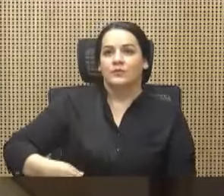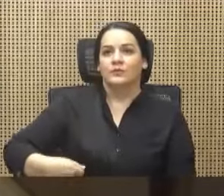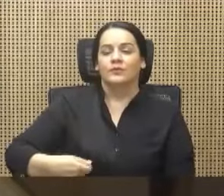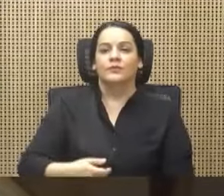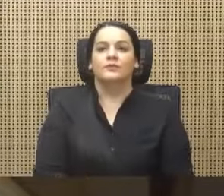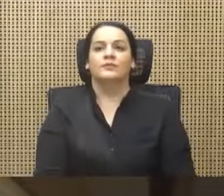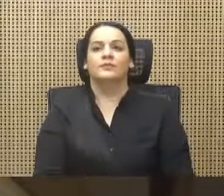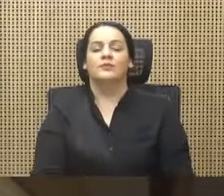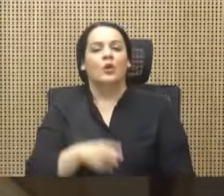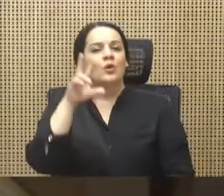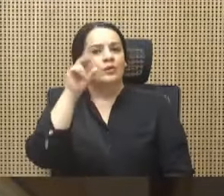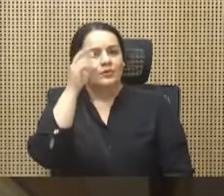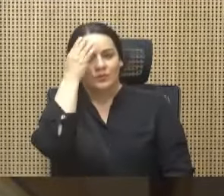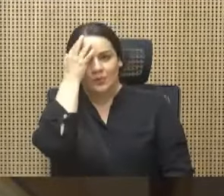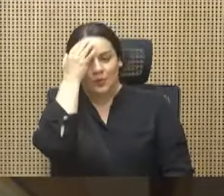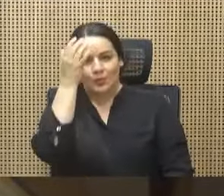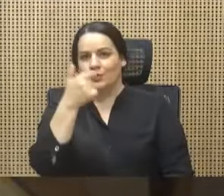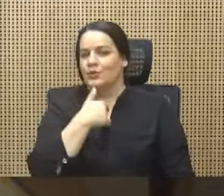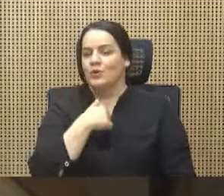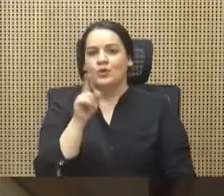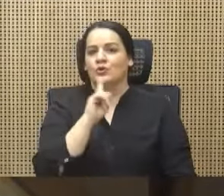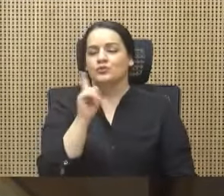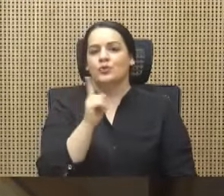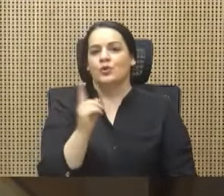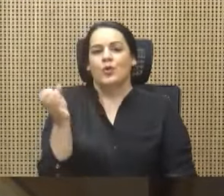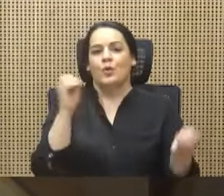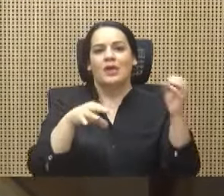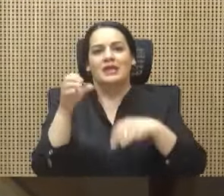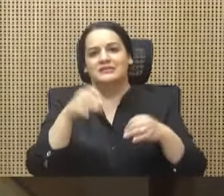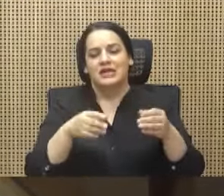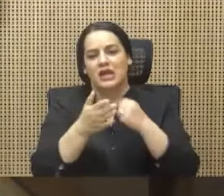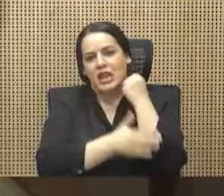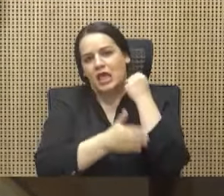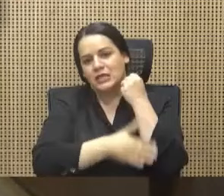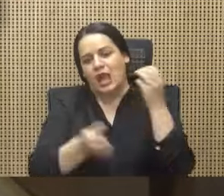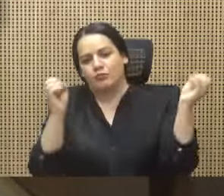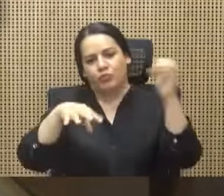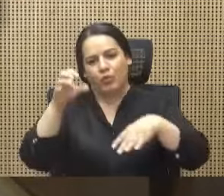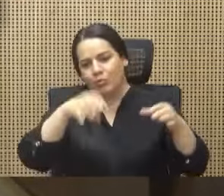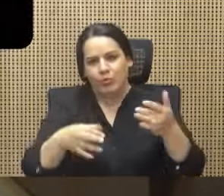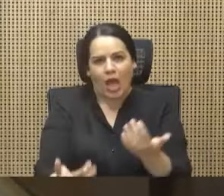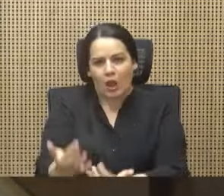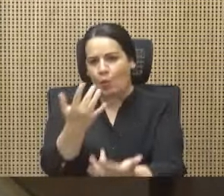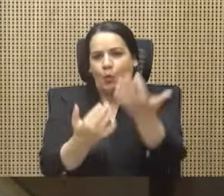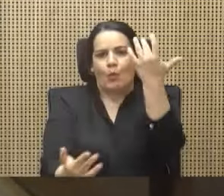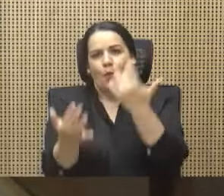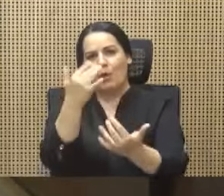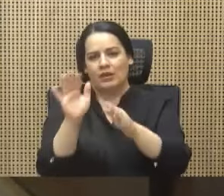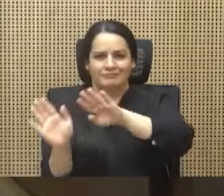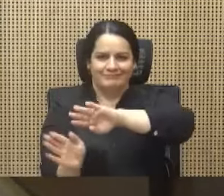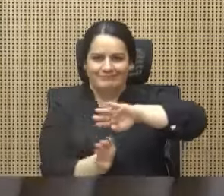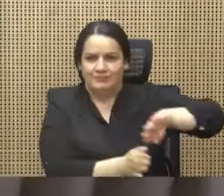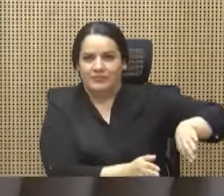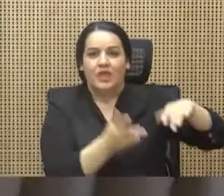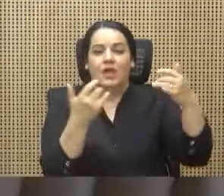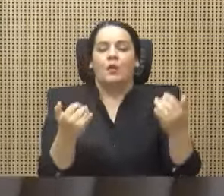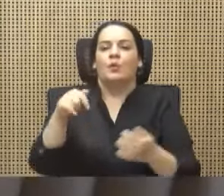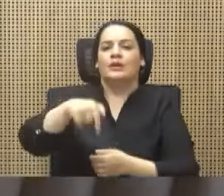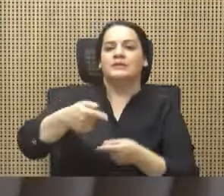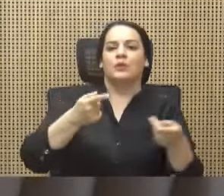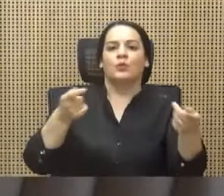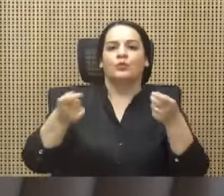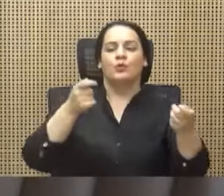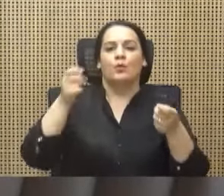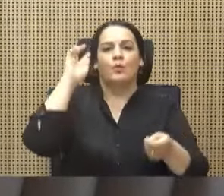Y no se preocupe porque no voy a echar más leña a la hoguera, ni mucho menos. Lo que quiero decirles hoy, este control político de verdad lo quiero